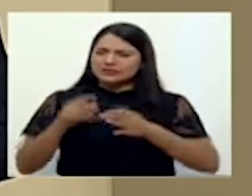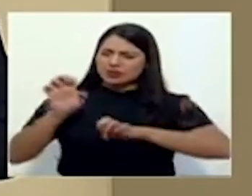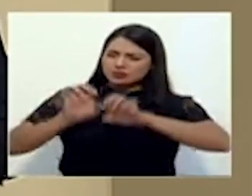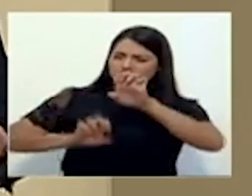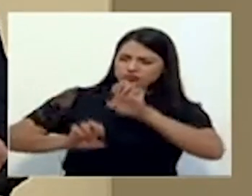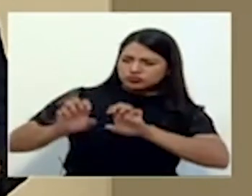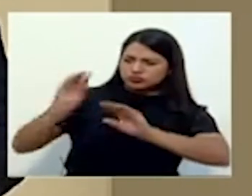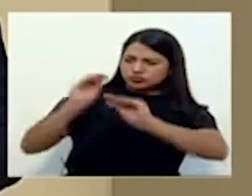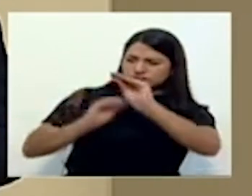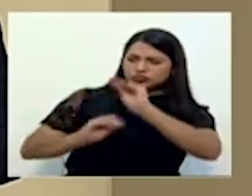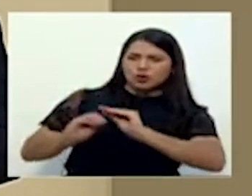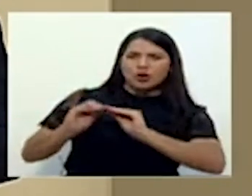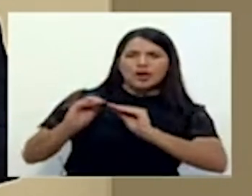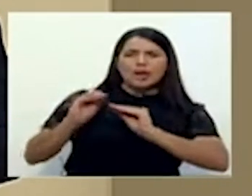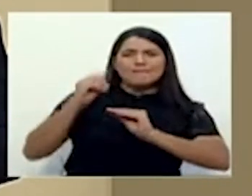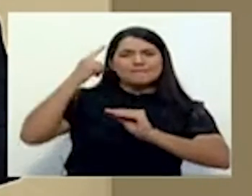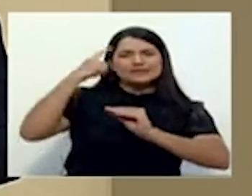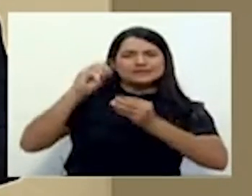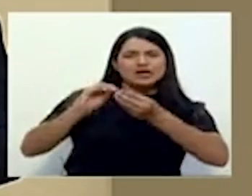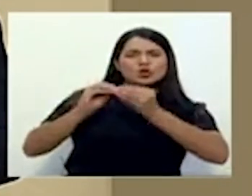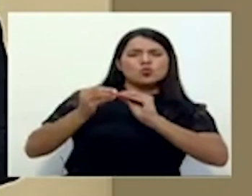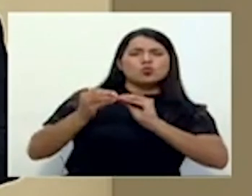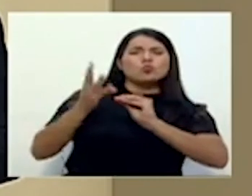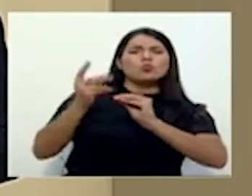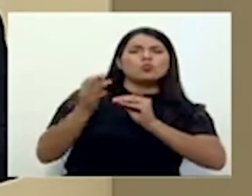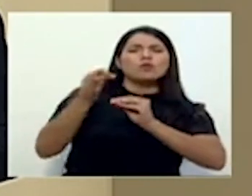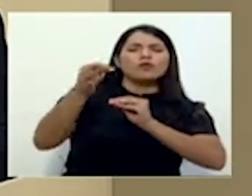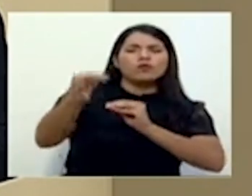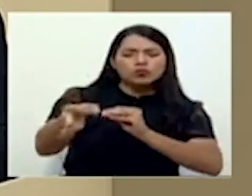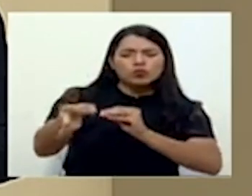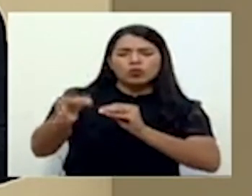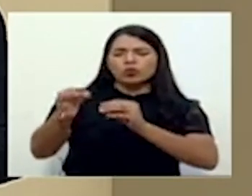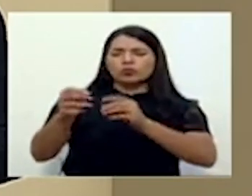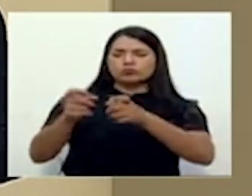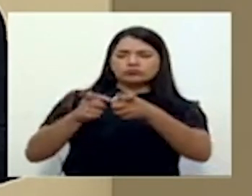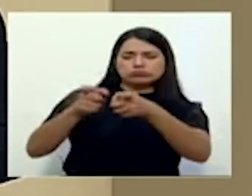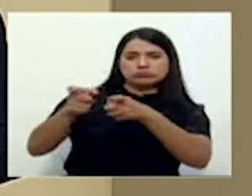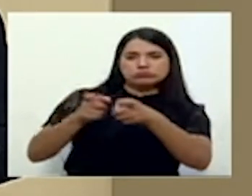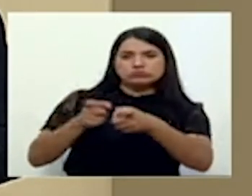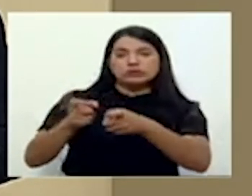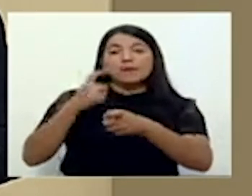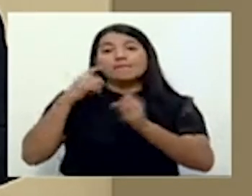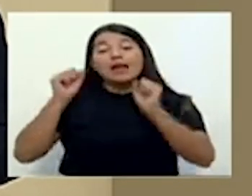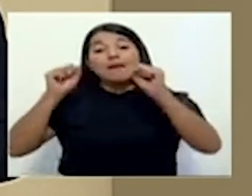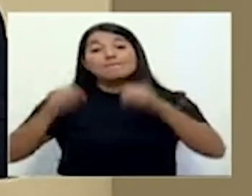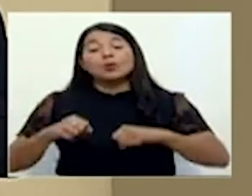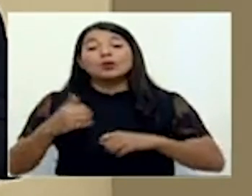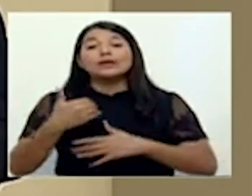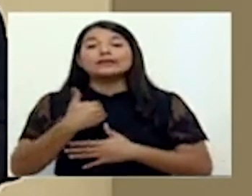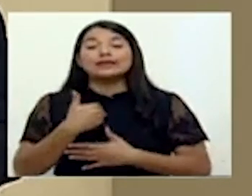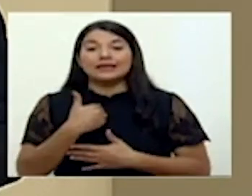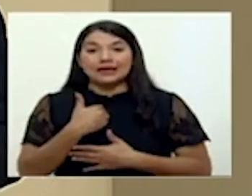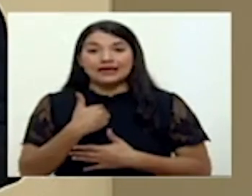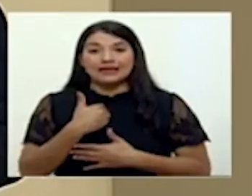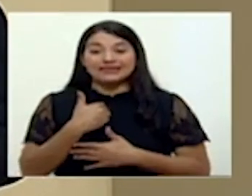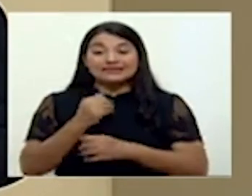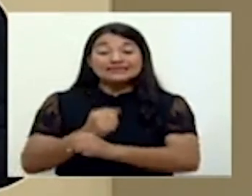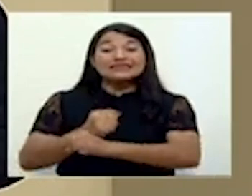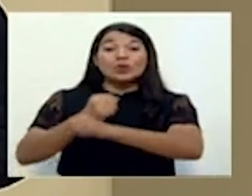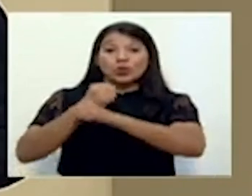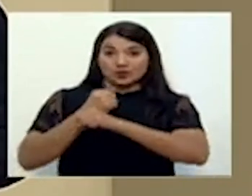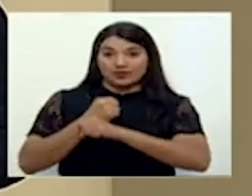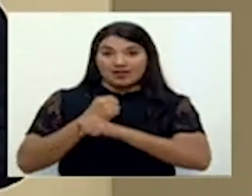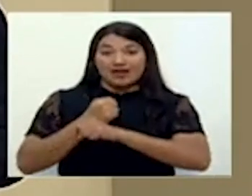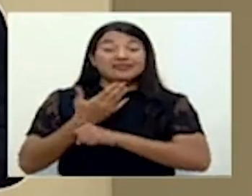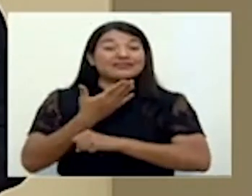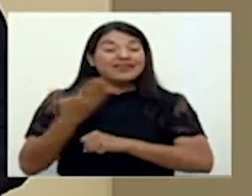estadísticas, con base en el comportamiento poblacional para poder tener un grado de certeza de que lo que se